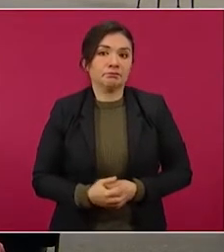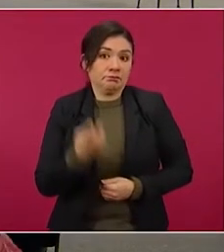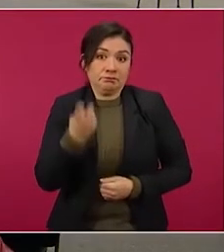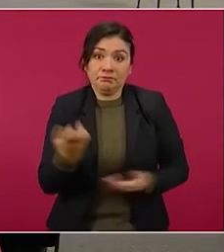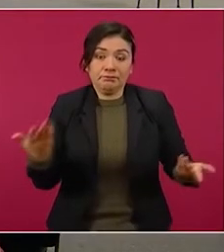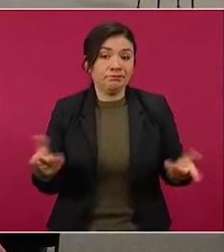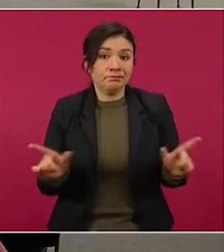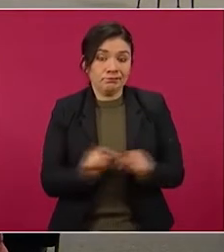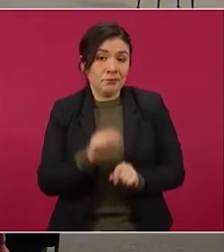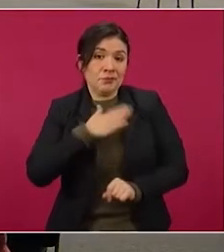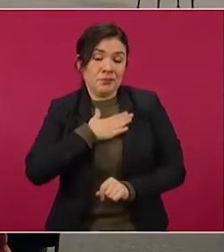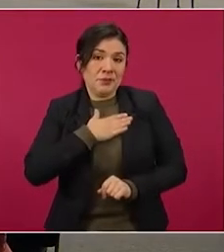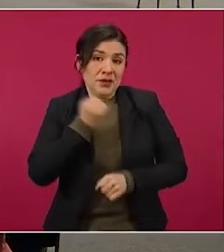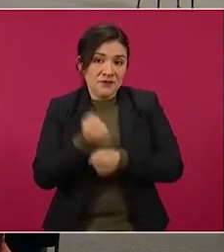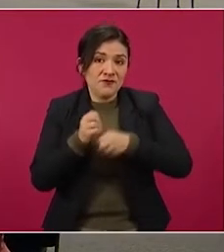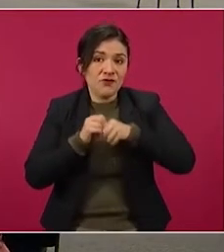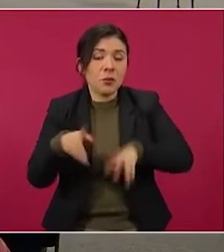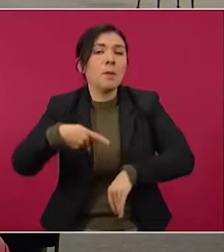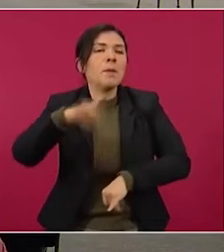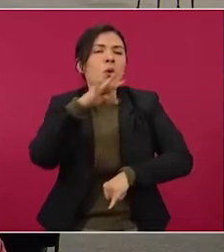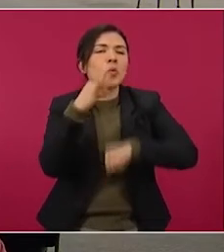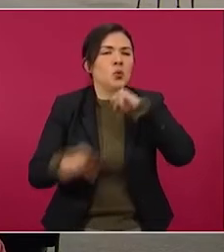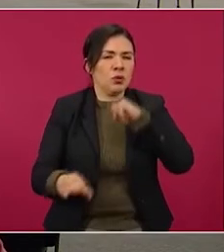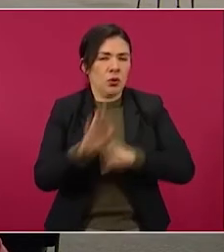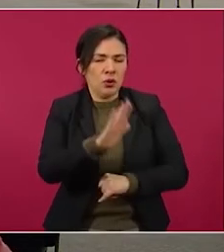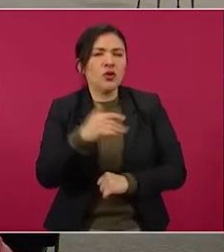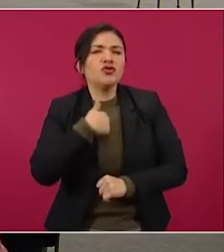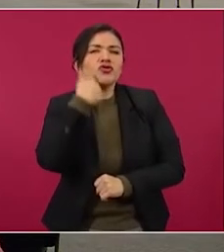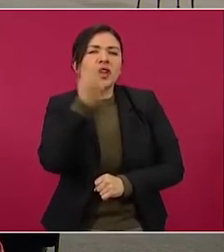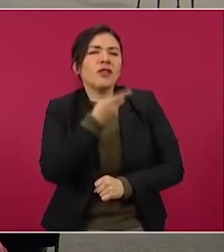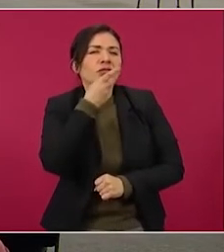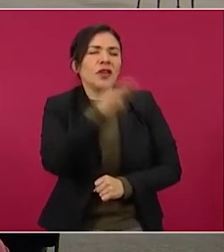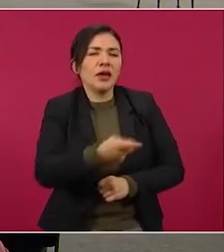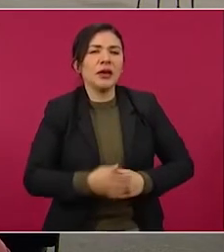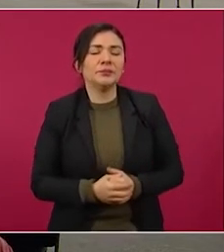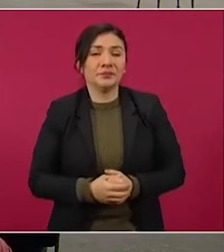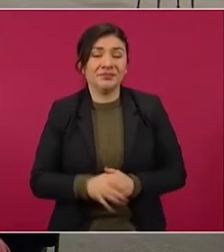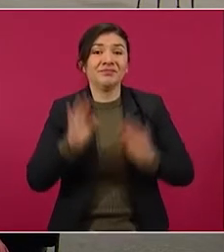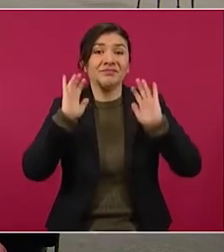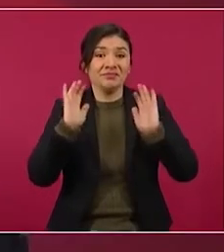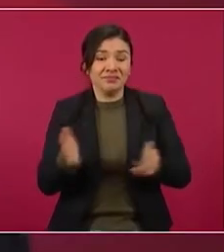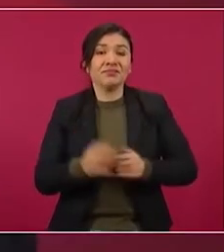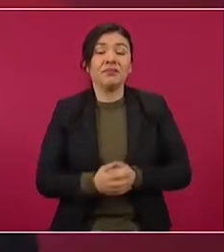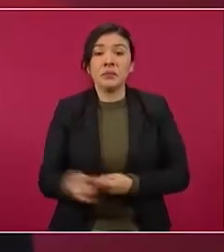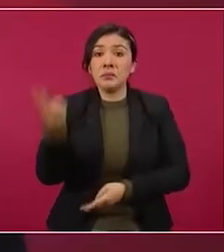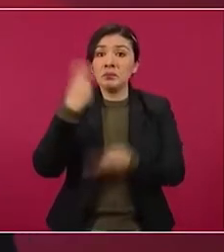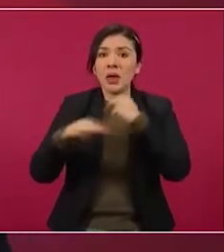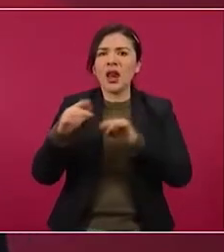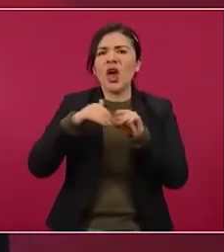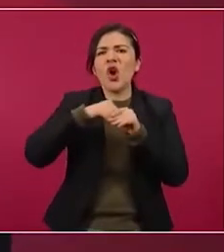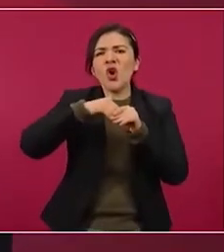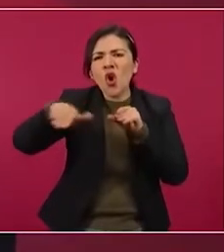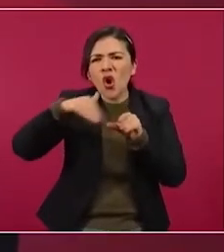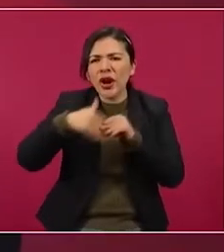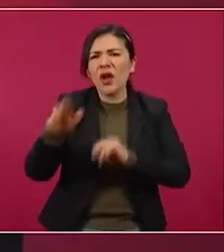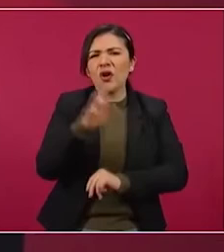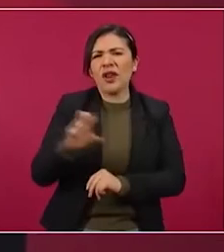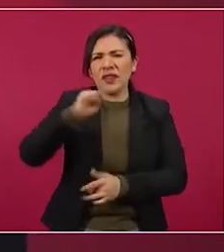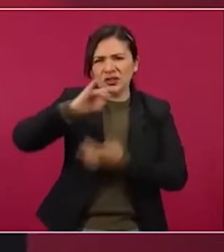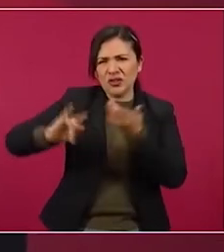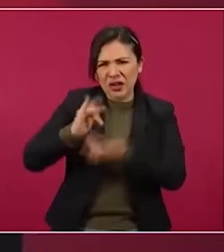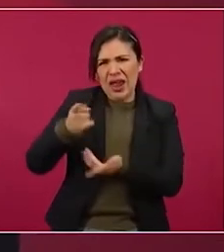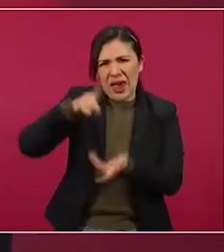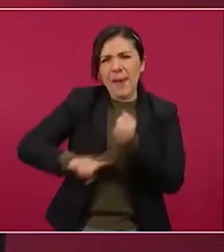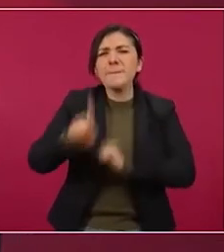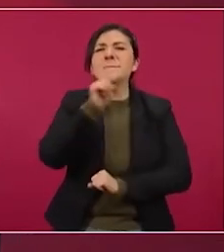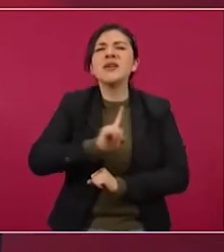señor presidente, hasta aquí nuestra sección, pero por último, queremos informarles que han llegado al correo y a las redes sociales del Quién es quién en